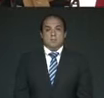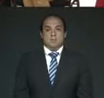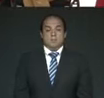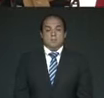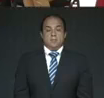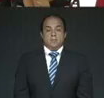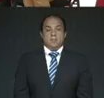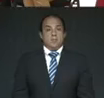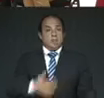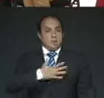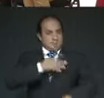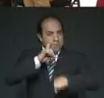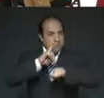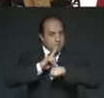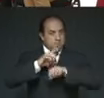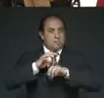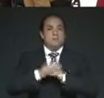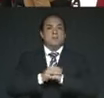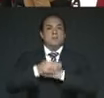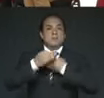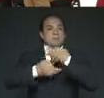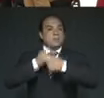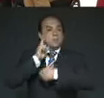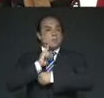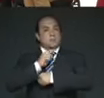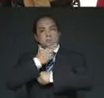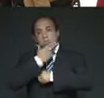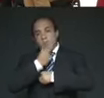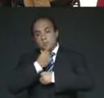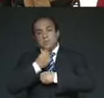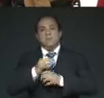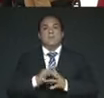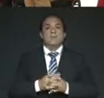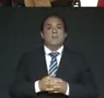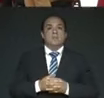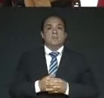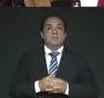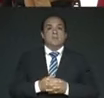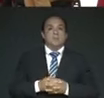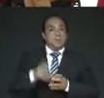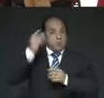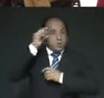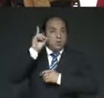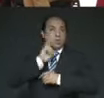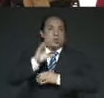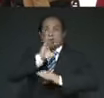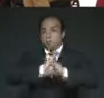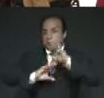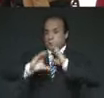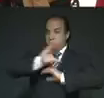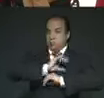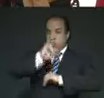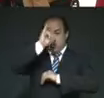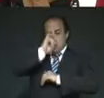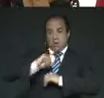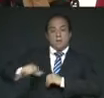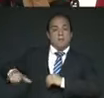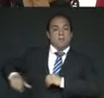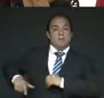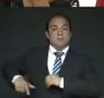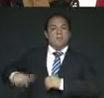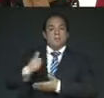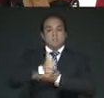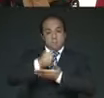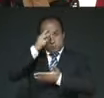Muy buenos días a todas y a todos. Doctora Claudia Sheinbaum Pardo, jefa de gobierno de la Ciudad de